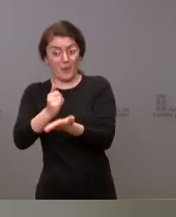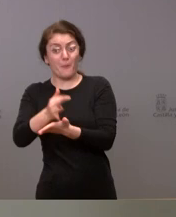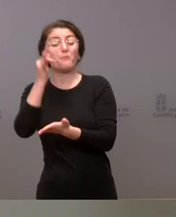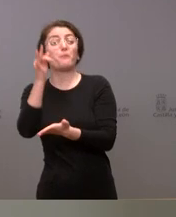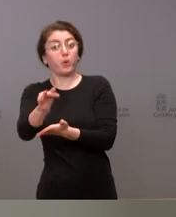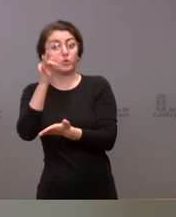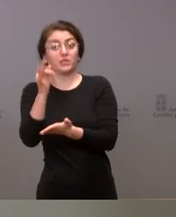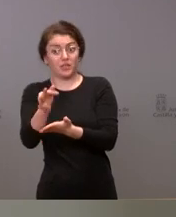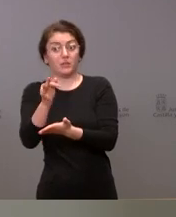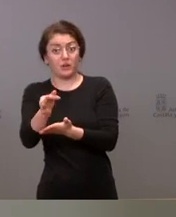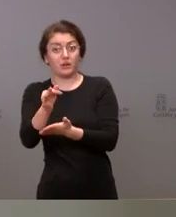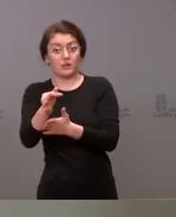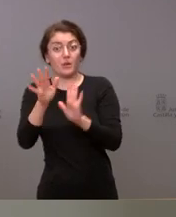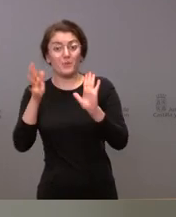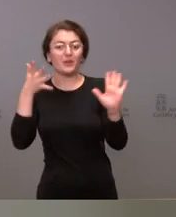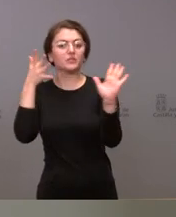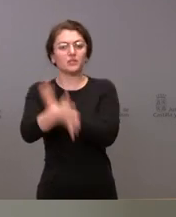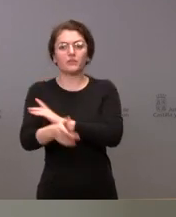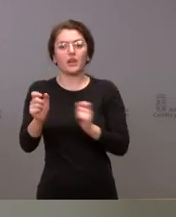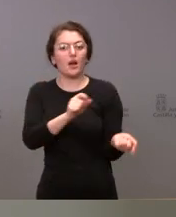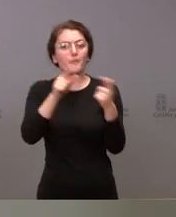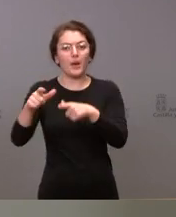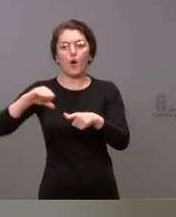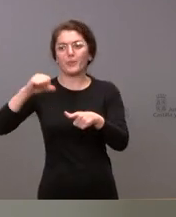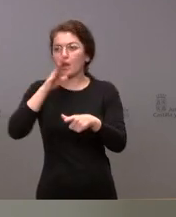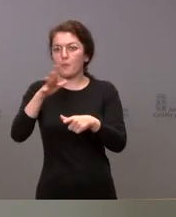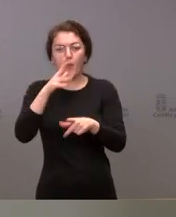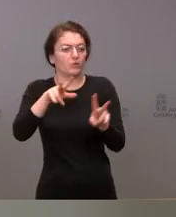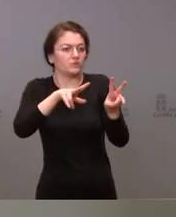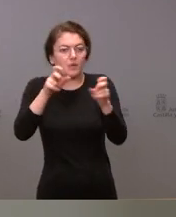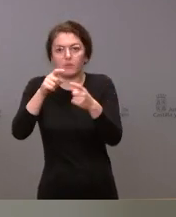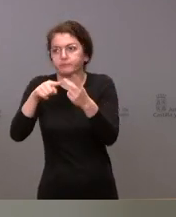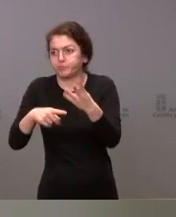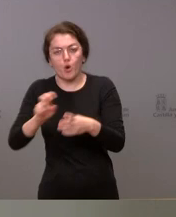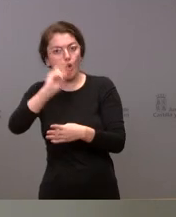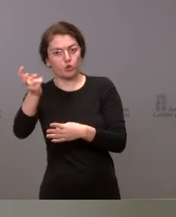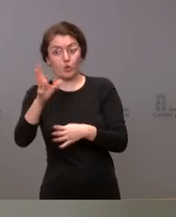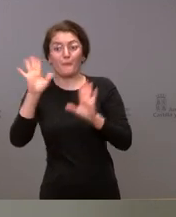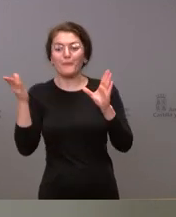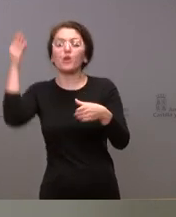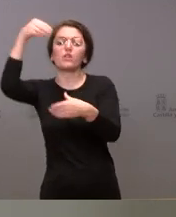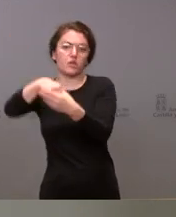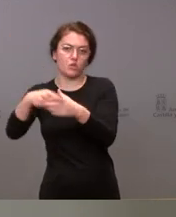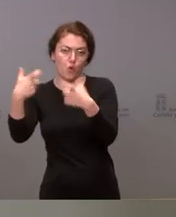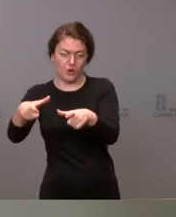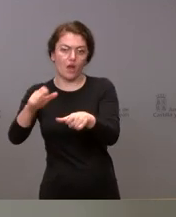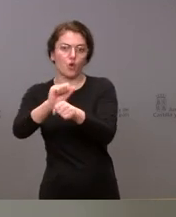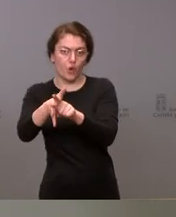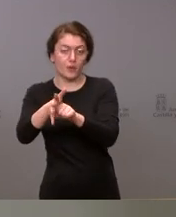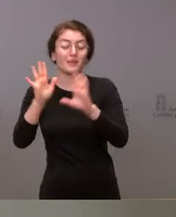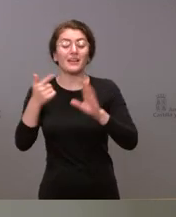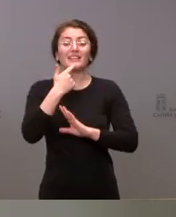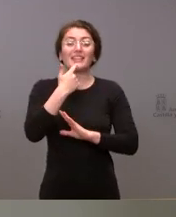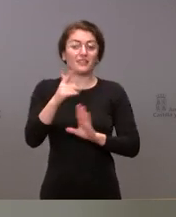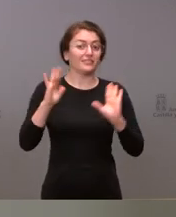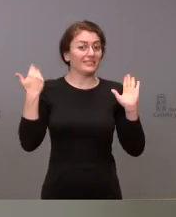en la sociedad, y están ingresados por otras circunstancias, pero están dentro de unidades COVID, y he de decirles que prácticamente